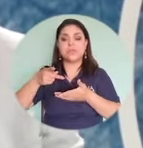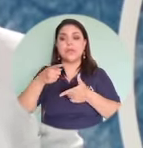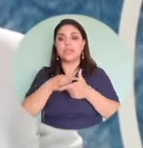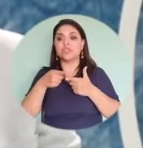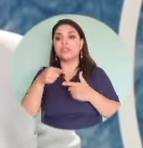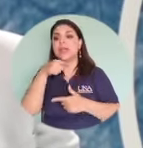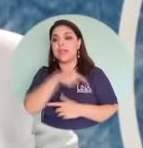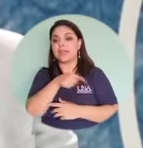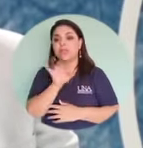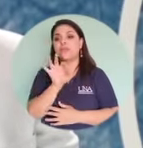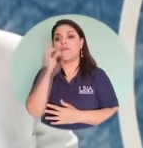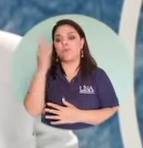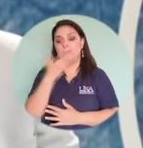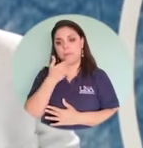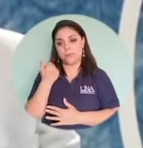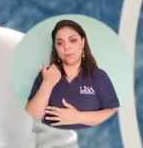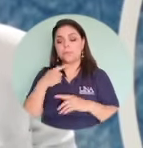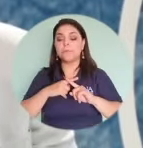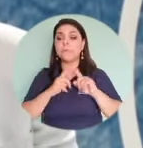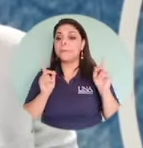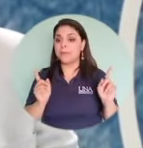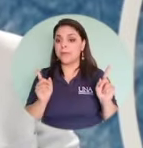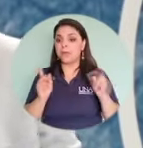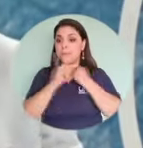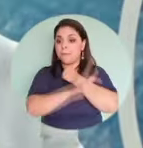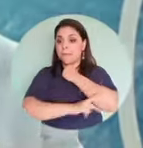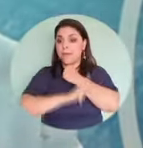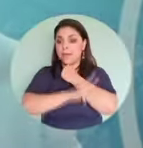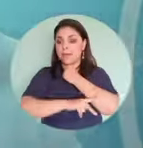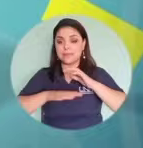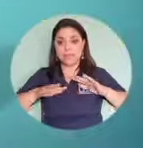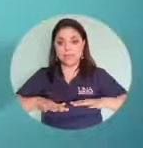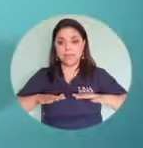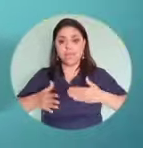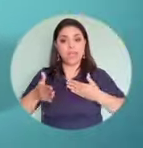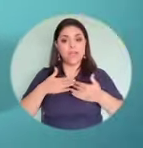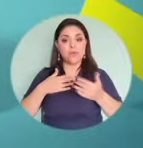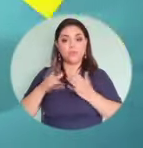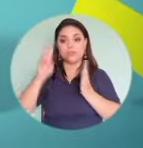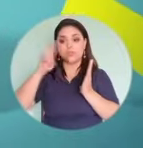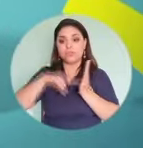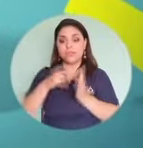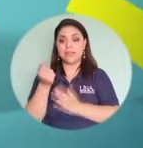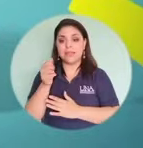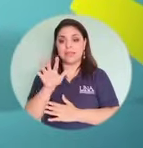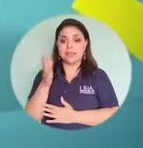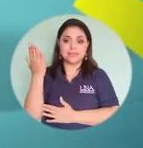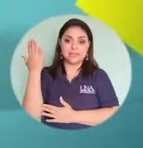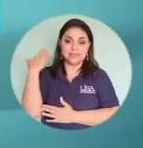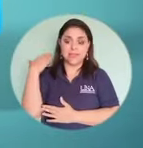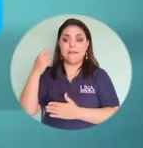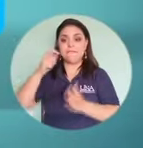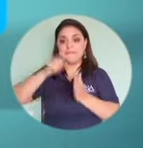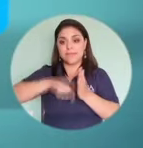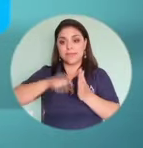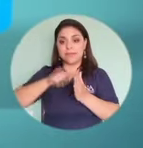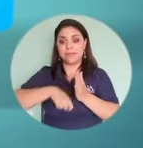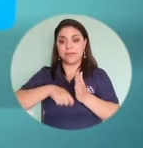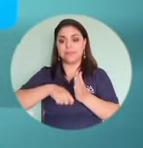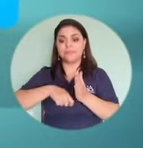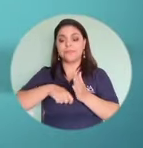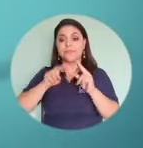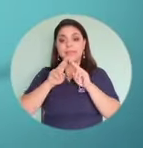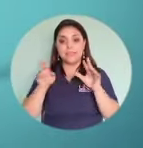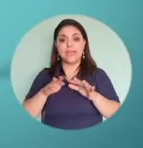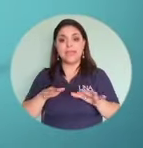constituye tal vez el mejor de ellos. Sin embargo, en nuestro país, a pesar de que desde el 2015 la firma digital tiene su propia ley